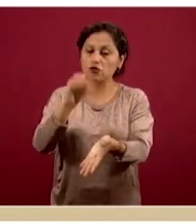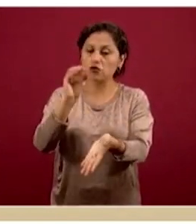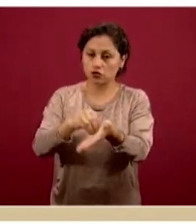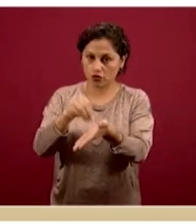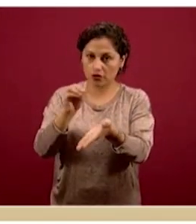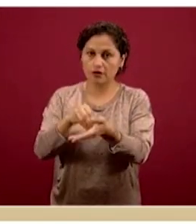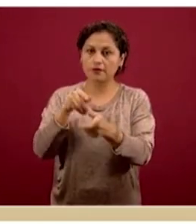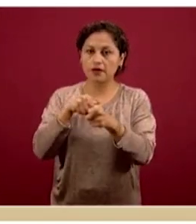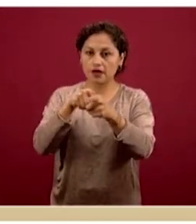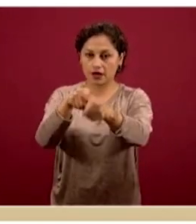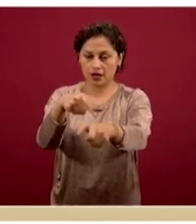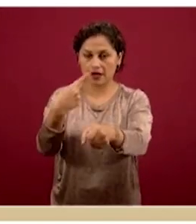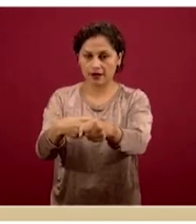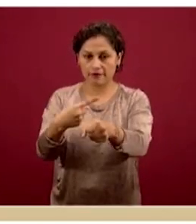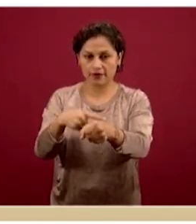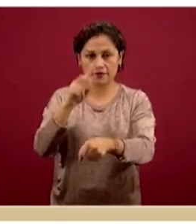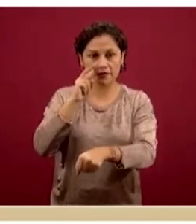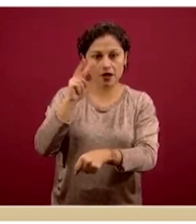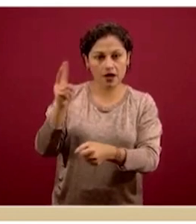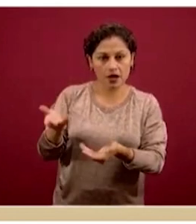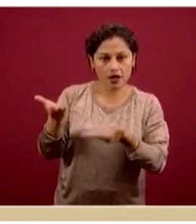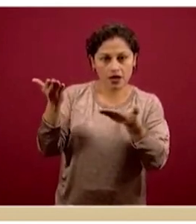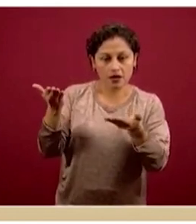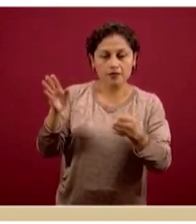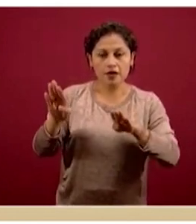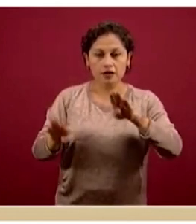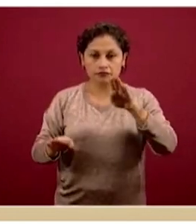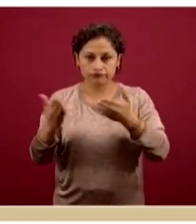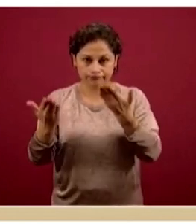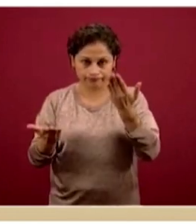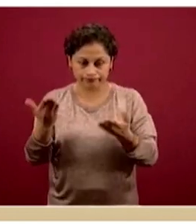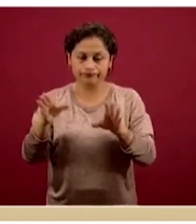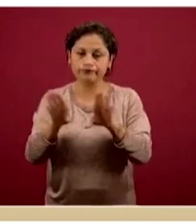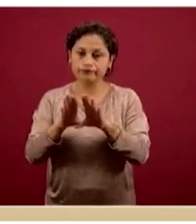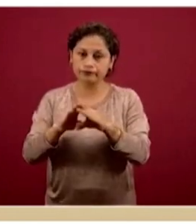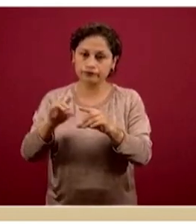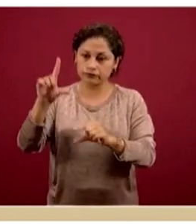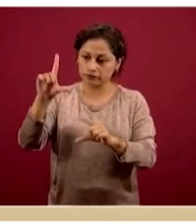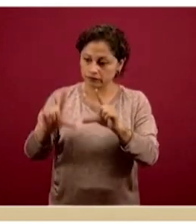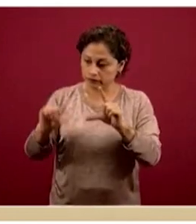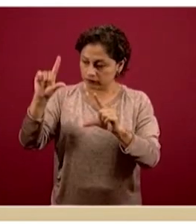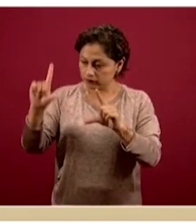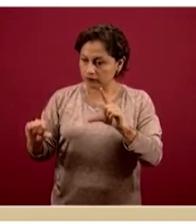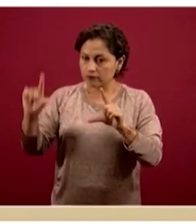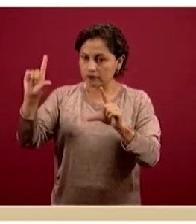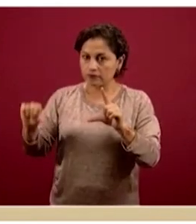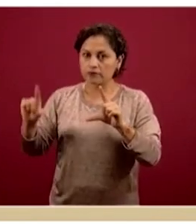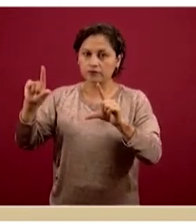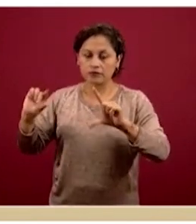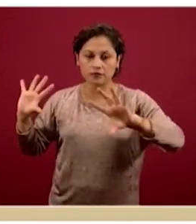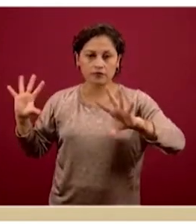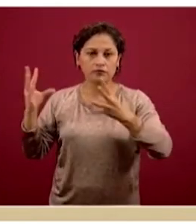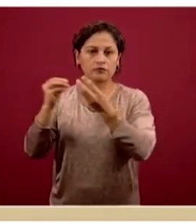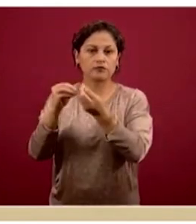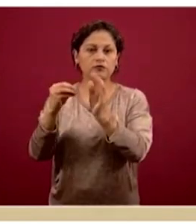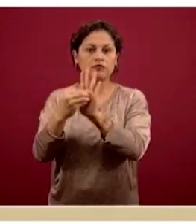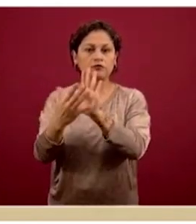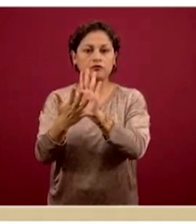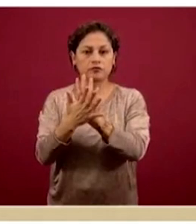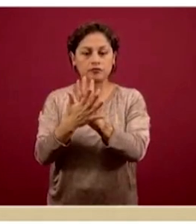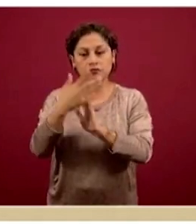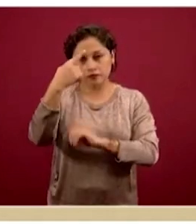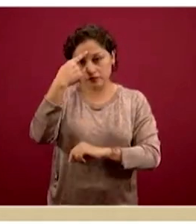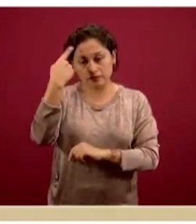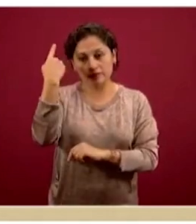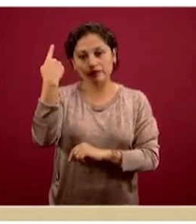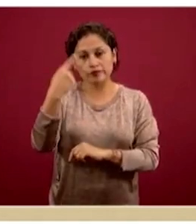podamos ver la perspectiva de cómo en su momento estos casos se van acumulando en la medida de cómo